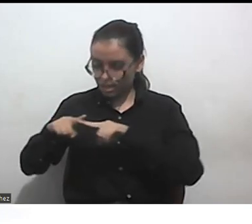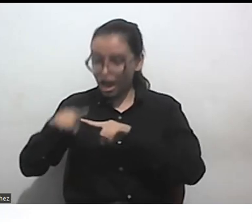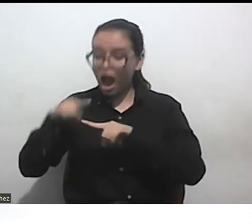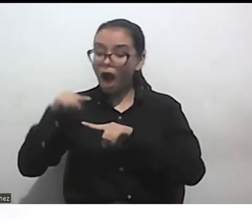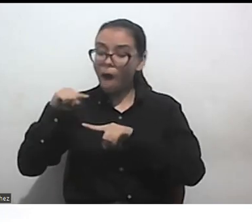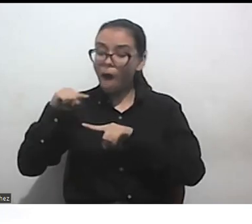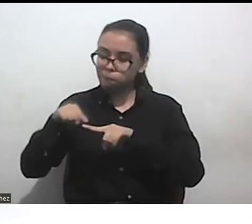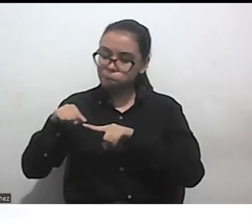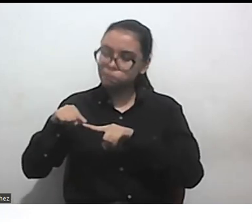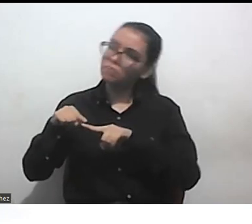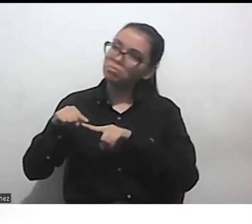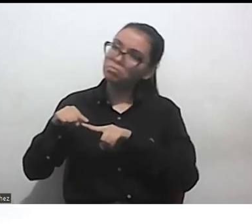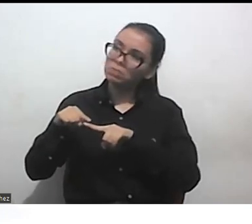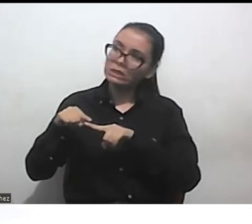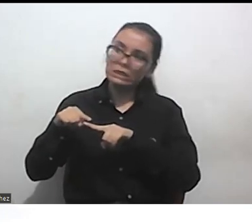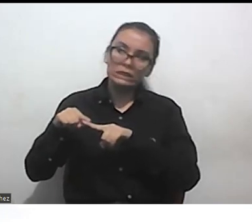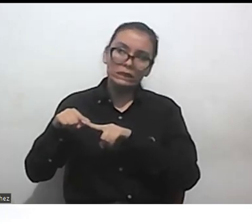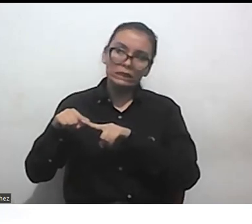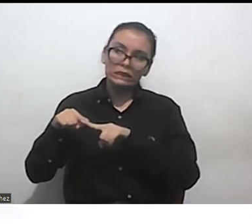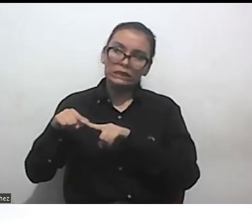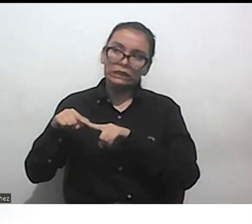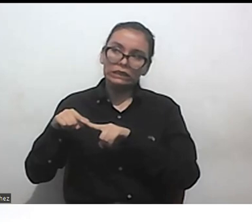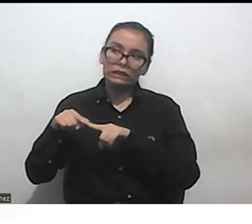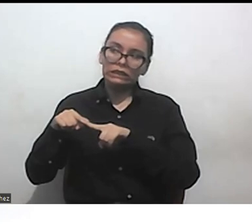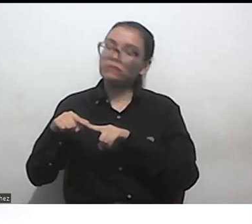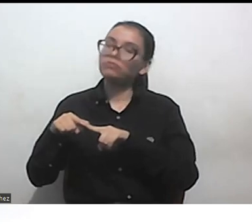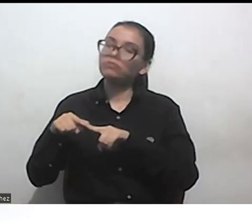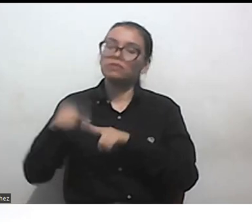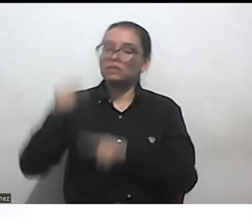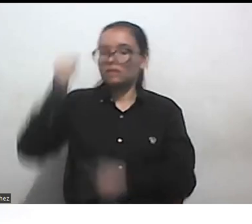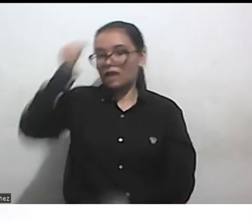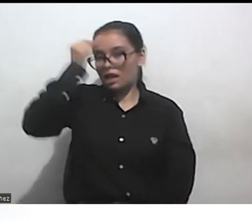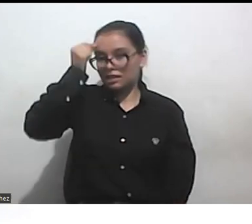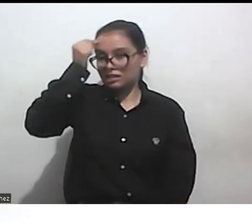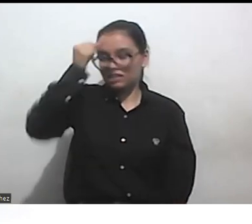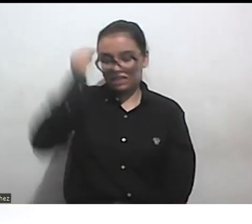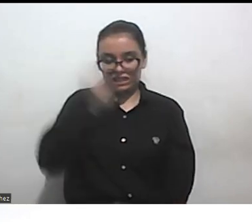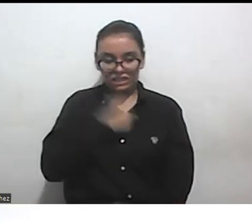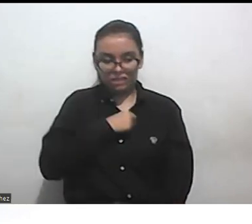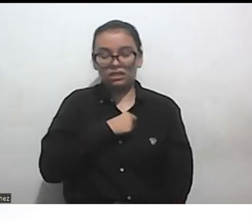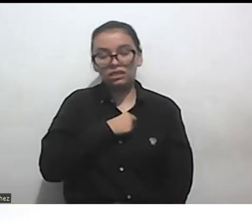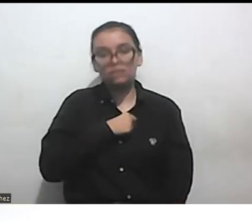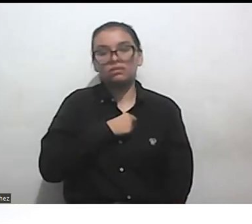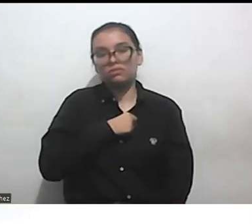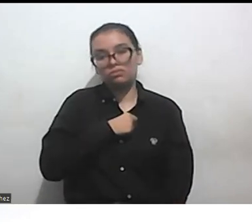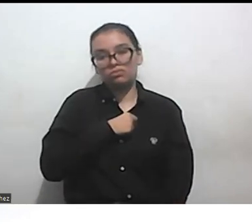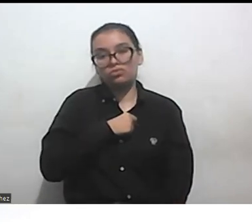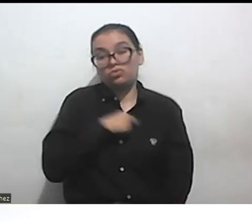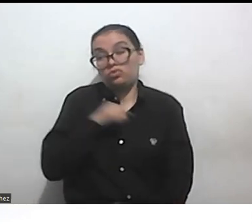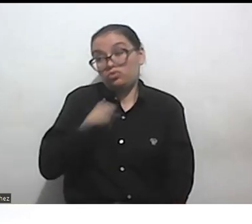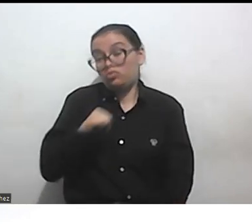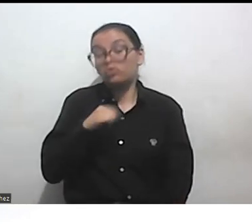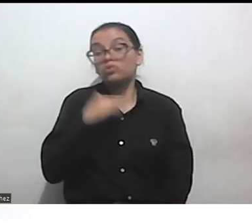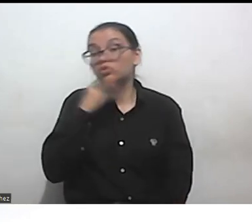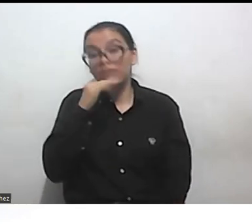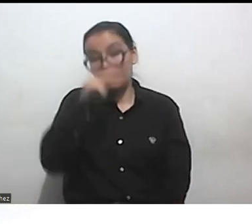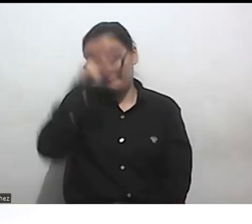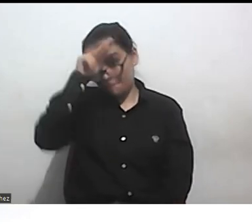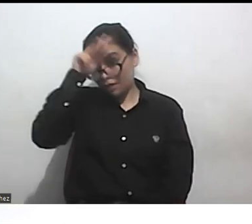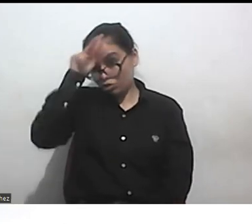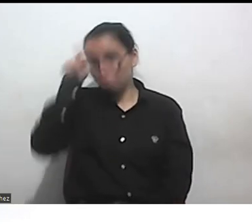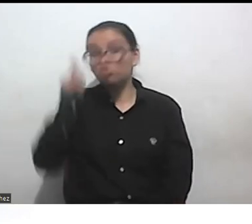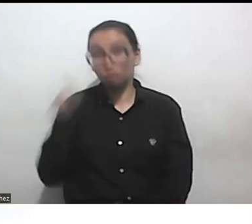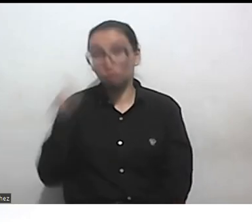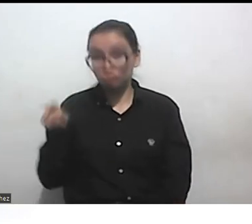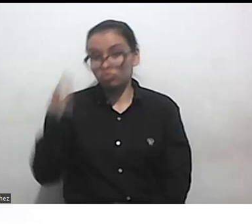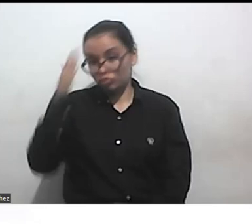prácticamente imposibles de superar porque al menos en el contexto peruano no sé cómo será en otros aunque me me tinca